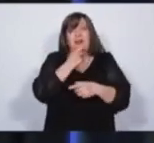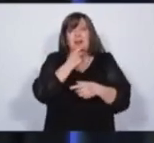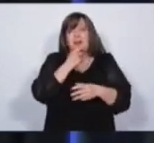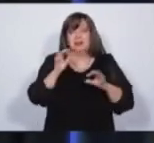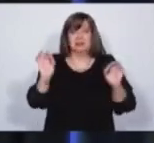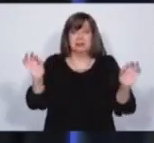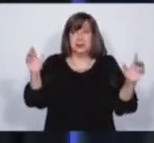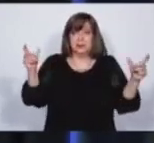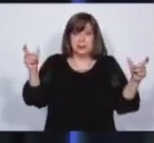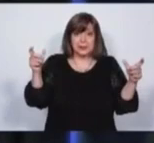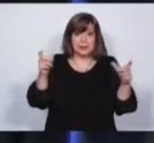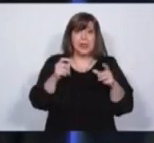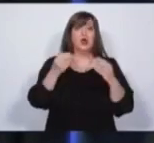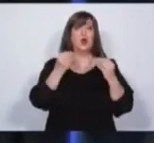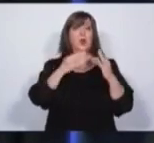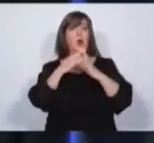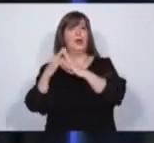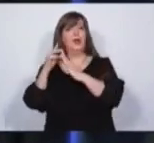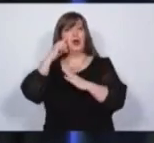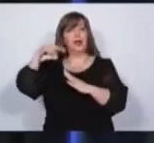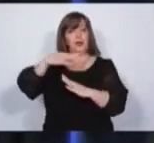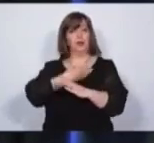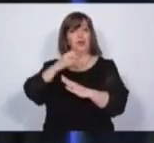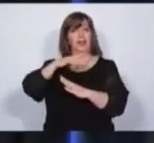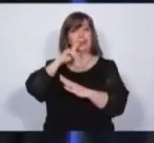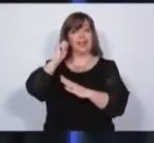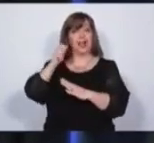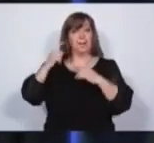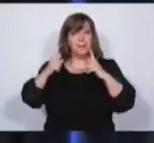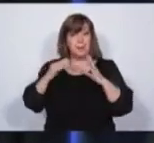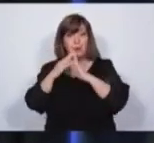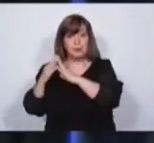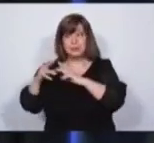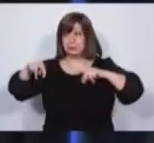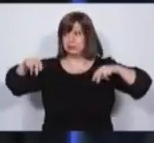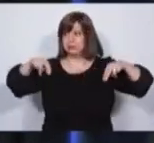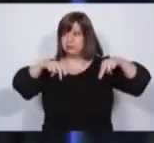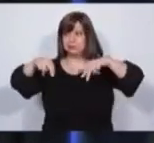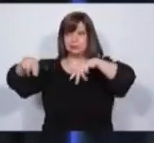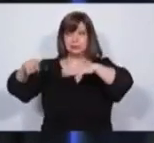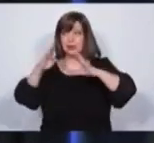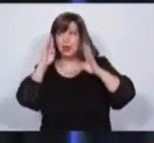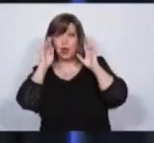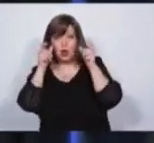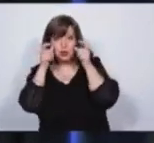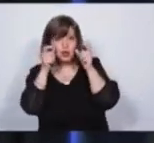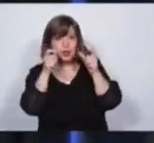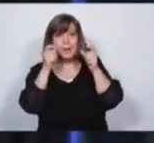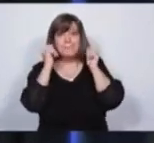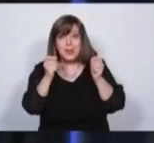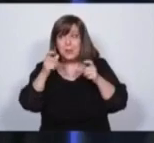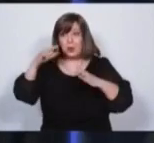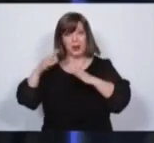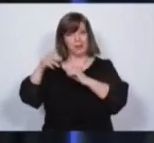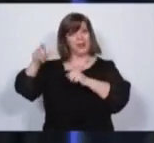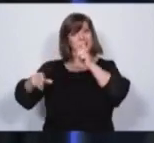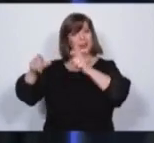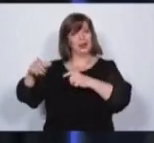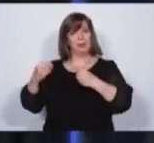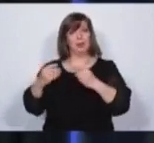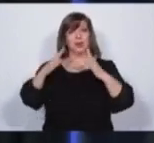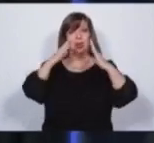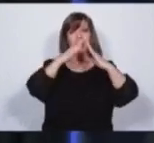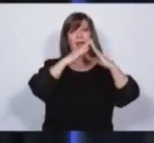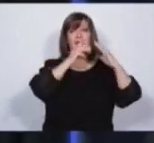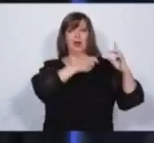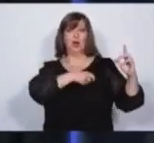que en el barrio Infanta los vecinos tengan que patrullar? ¿Cómo puede ser que patrullen porque en la comisaría